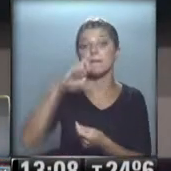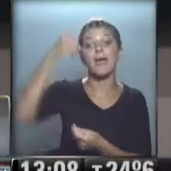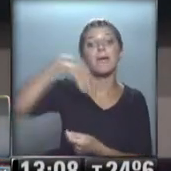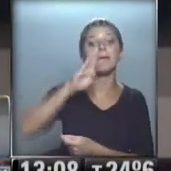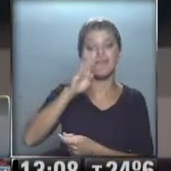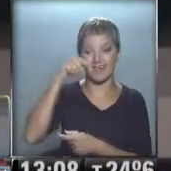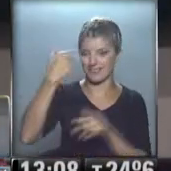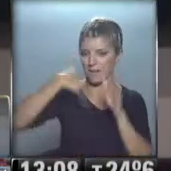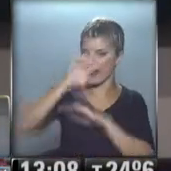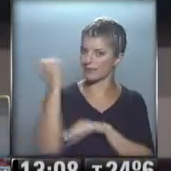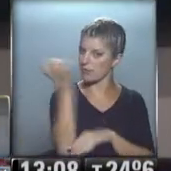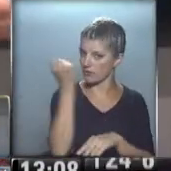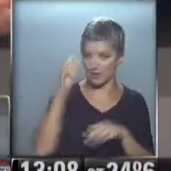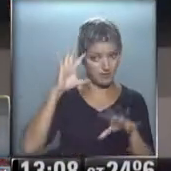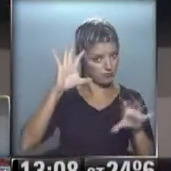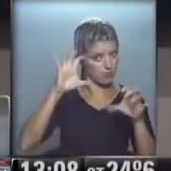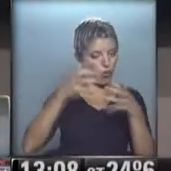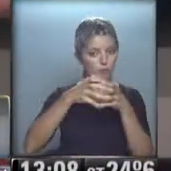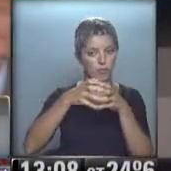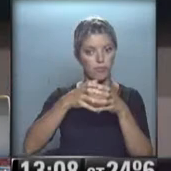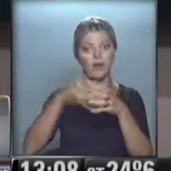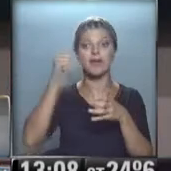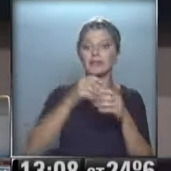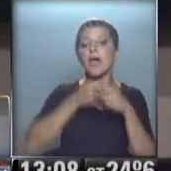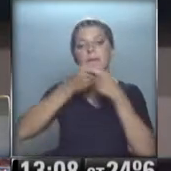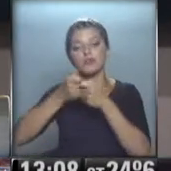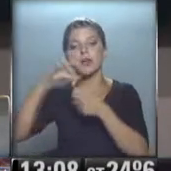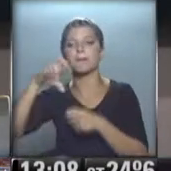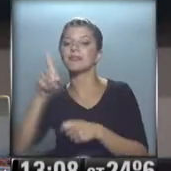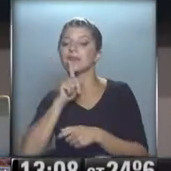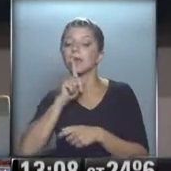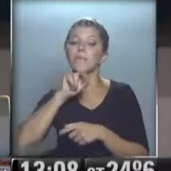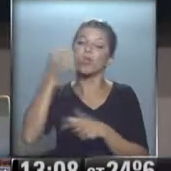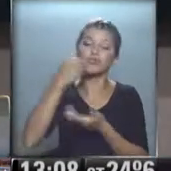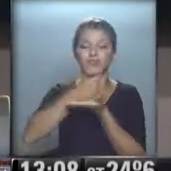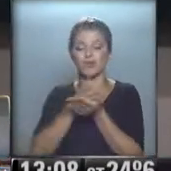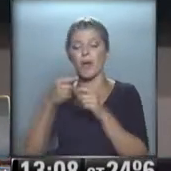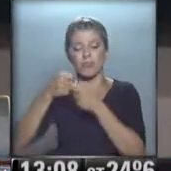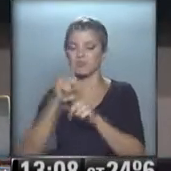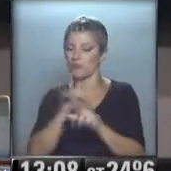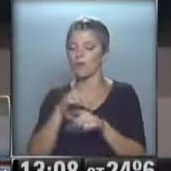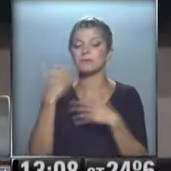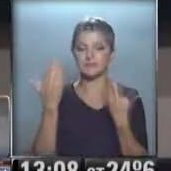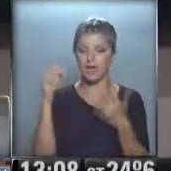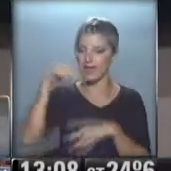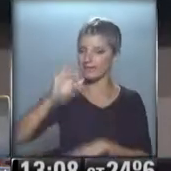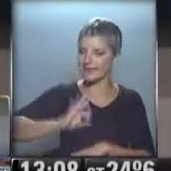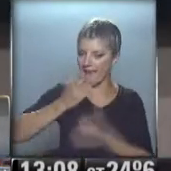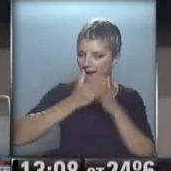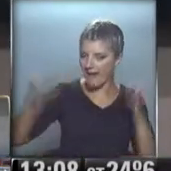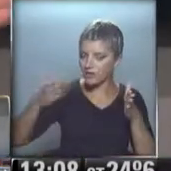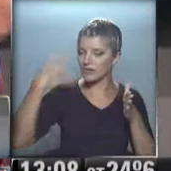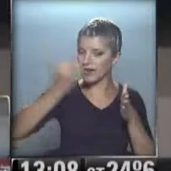recordemos de Brasil que está apoyando al PT pero hay sectores que no lo apoyan es realmente un año muy interesante en